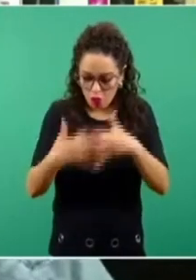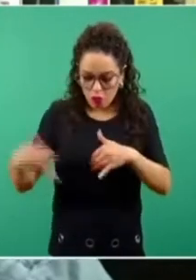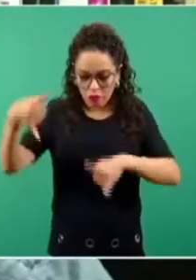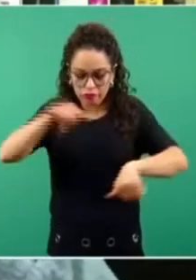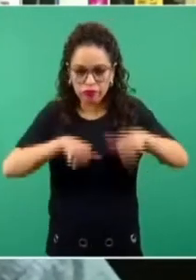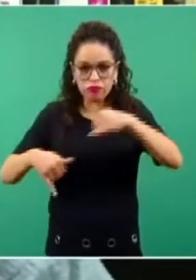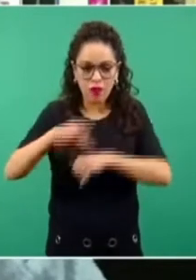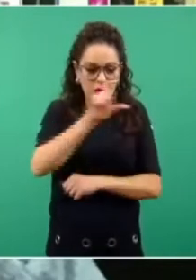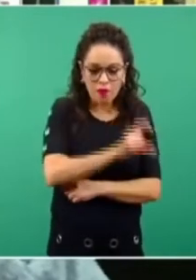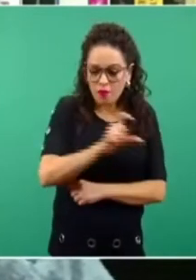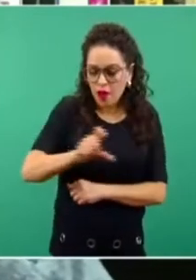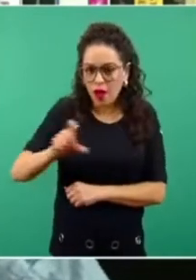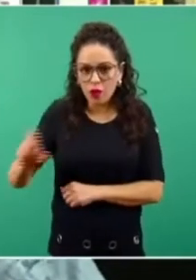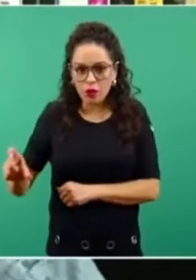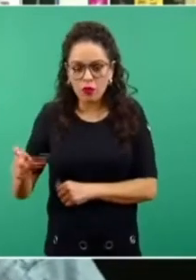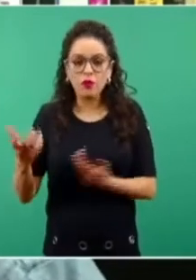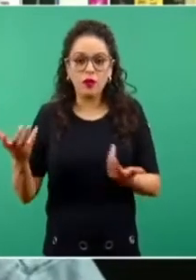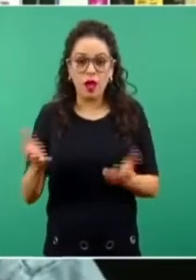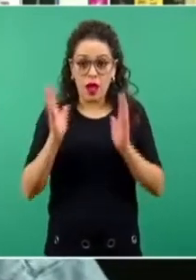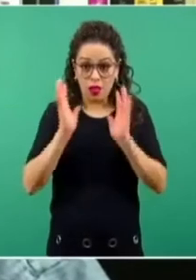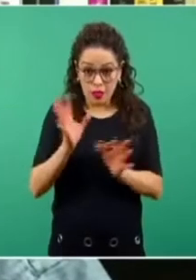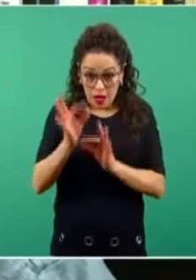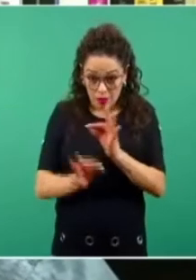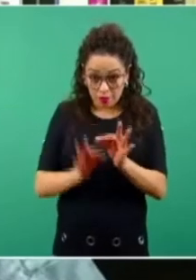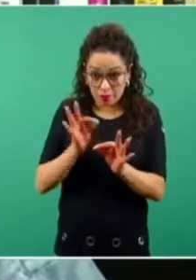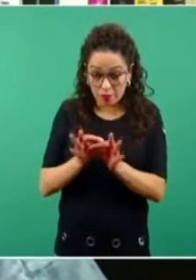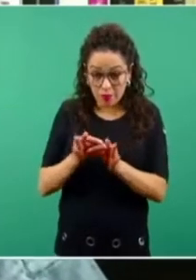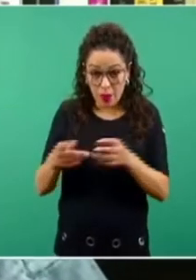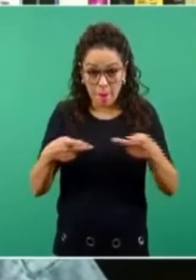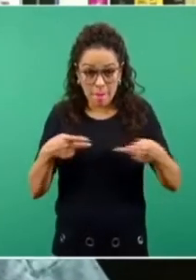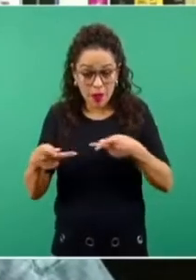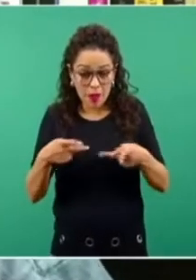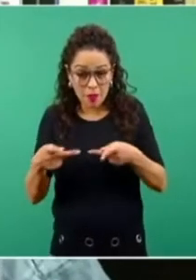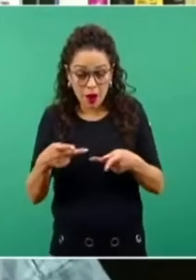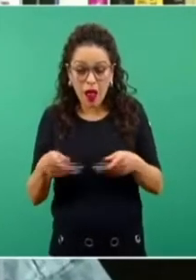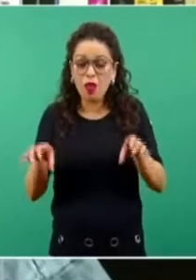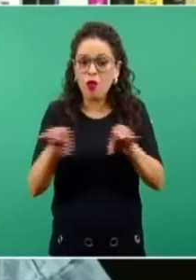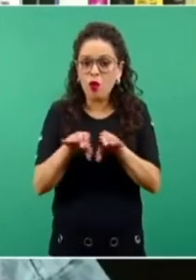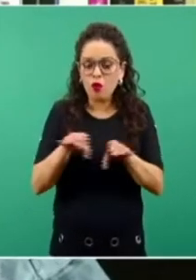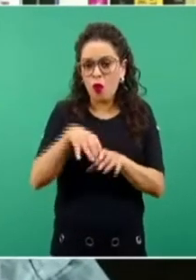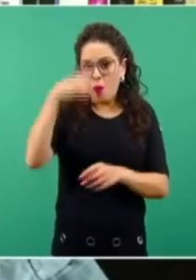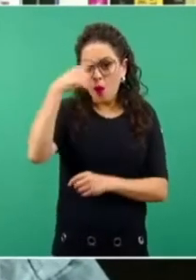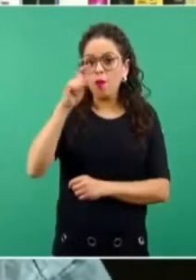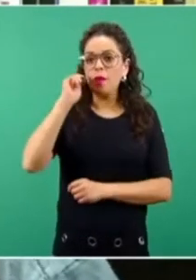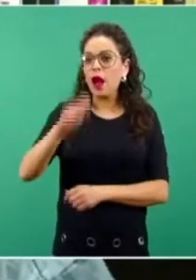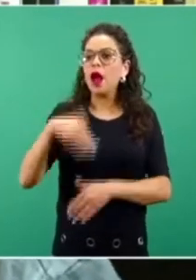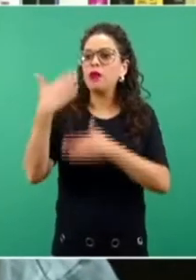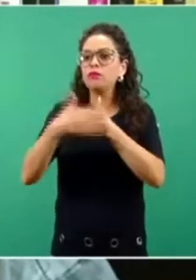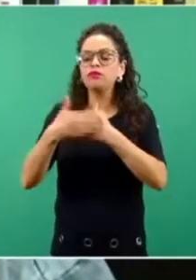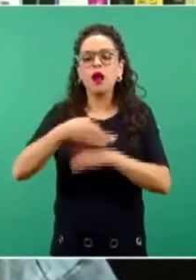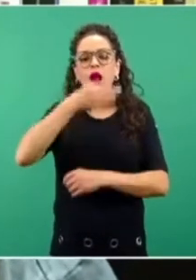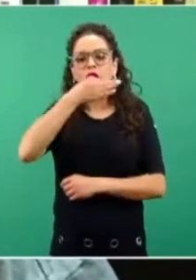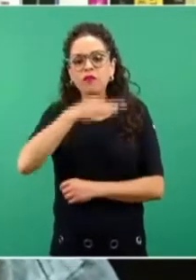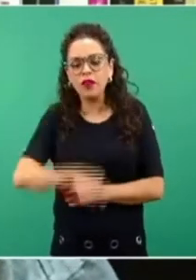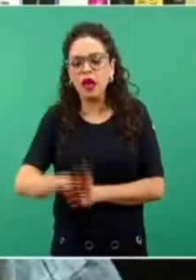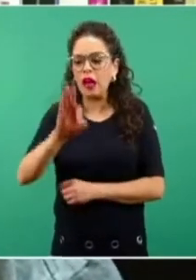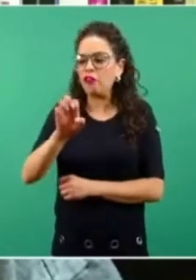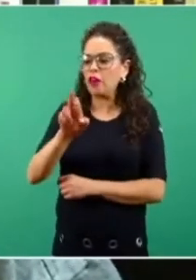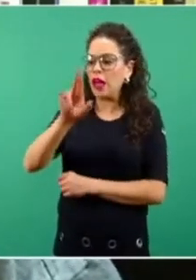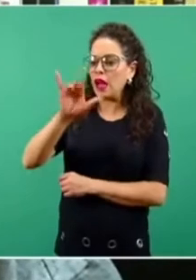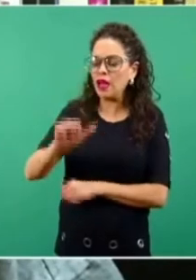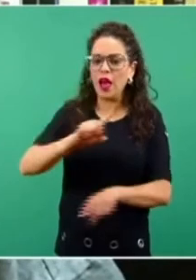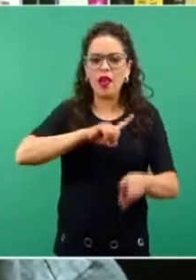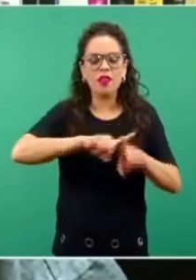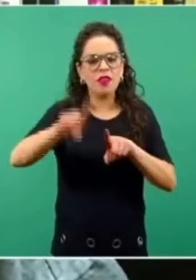año se lleven a cabo fiestas, ferias y celebraciones de este tipo? Máxime, cuando todavía no se tiene una